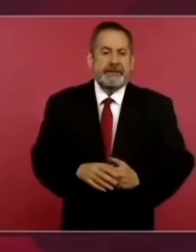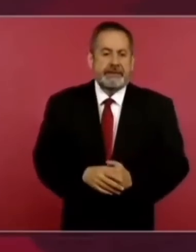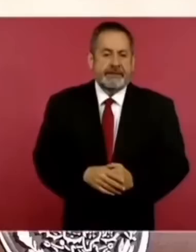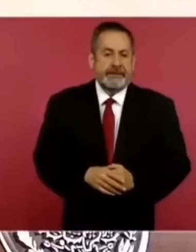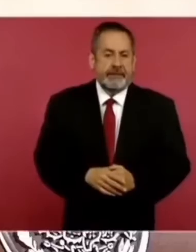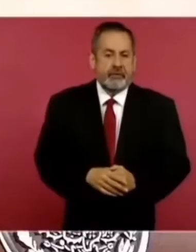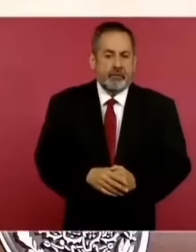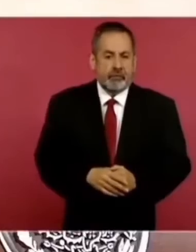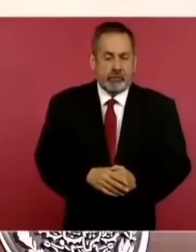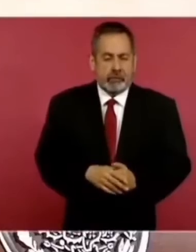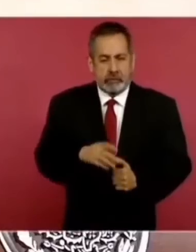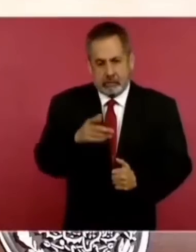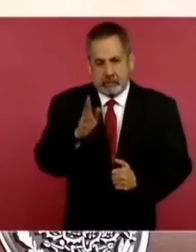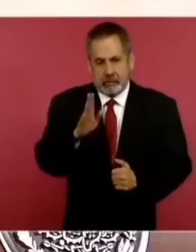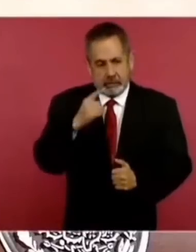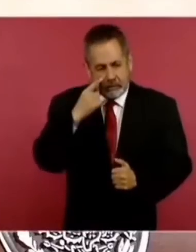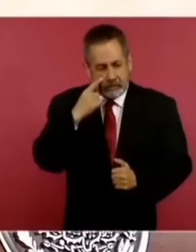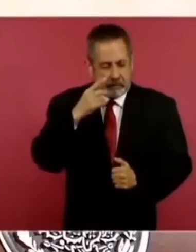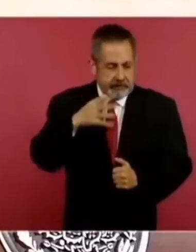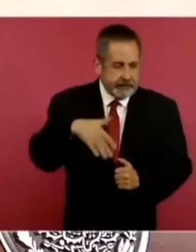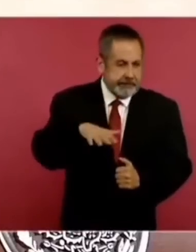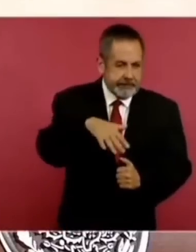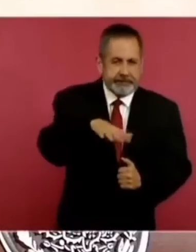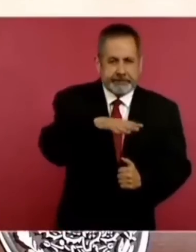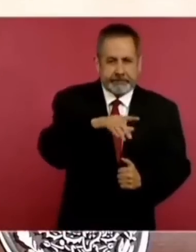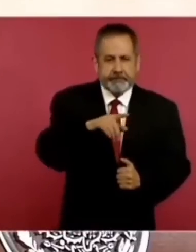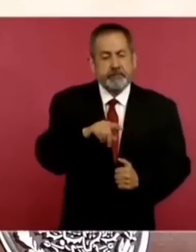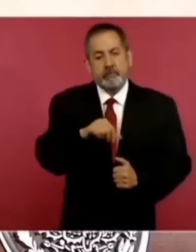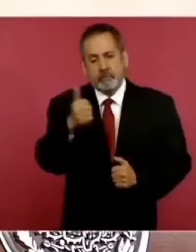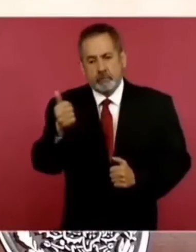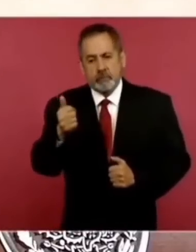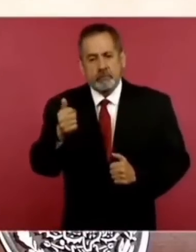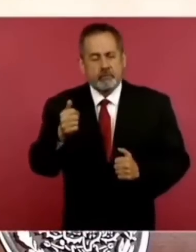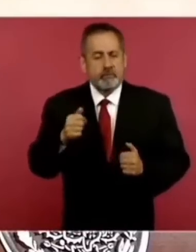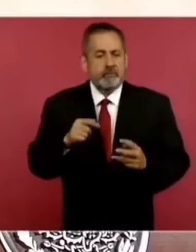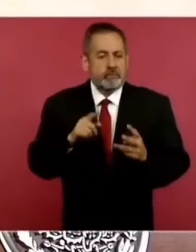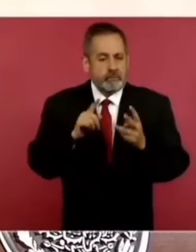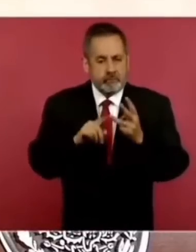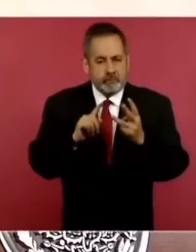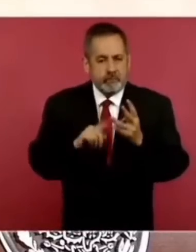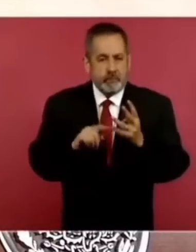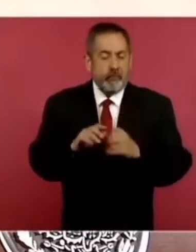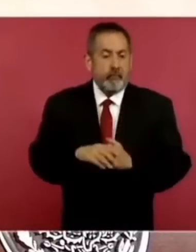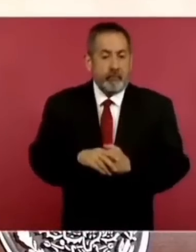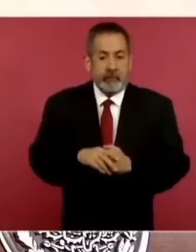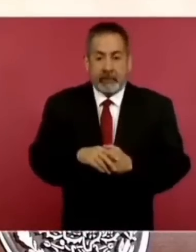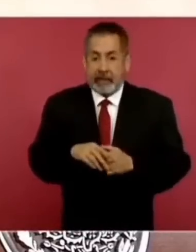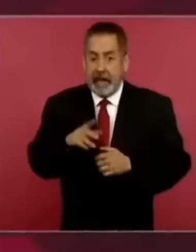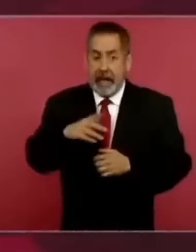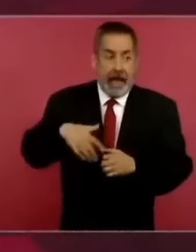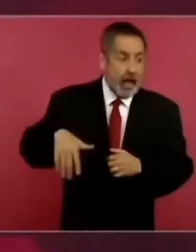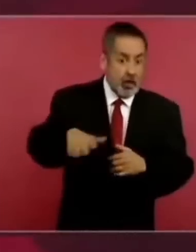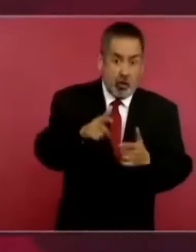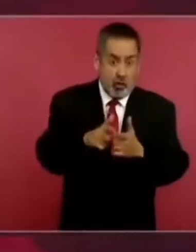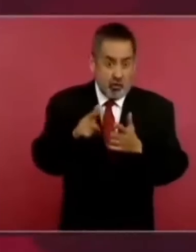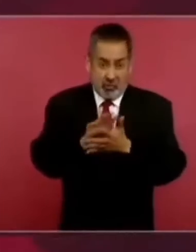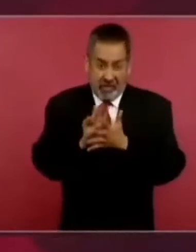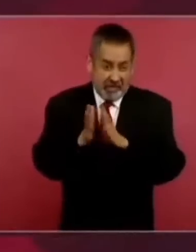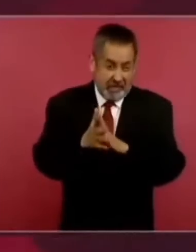ya se está buscando a otro, se agarró a toda la banda